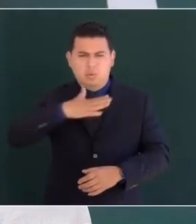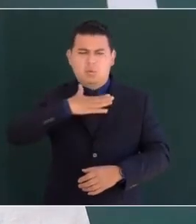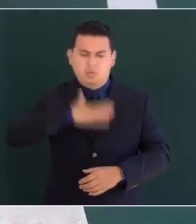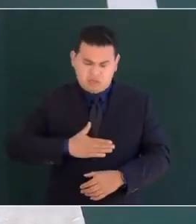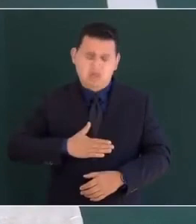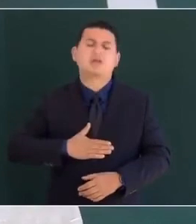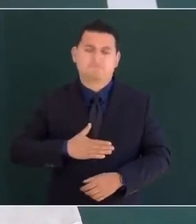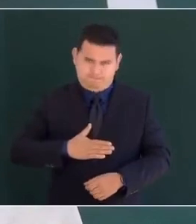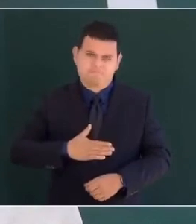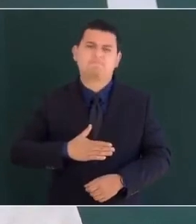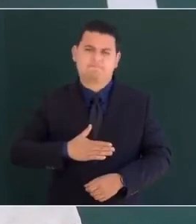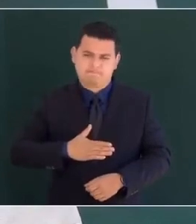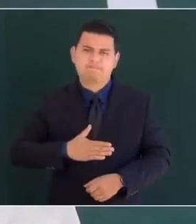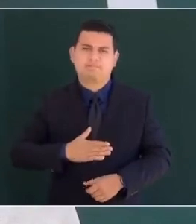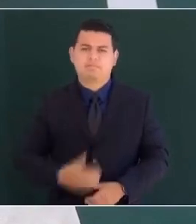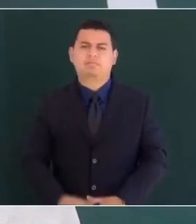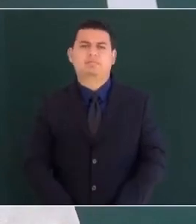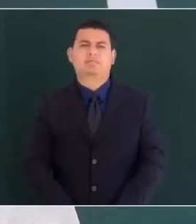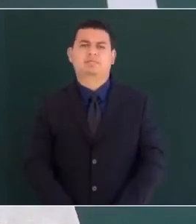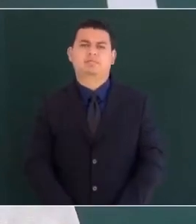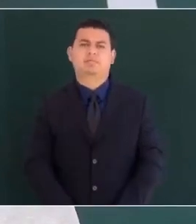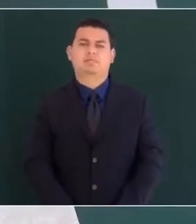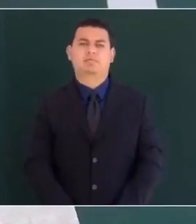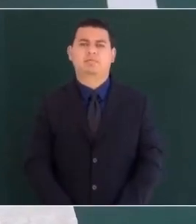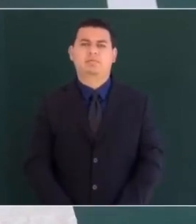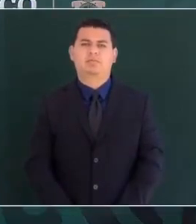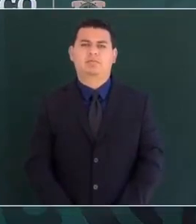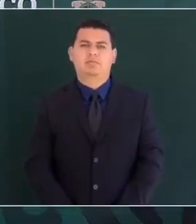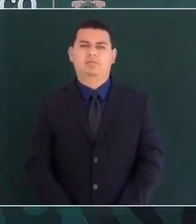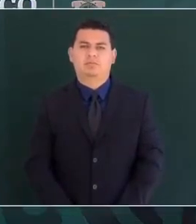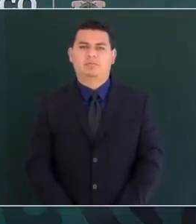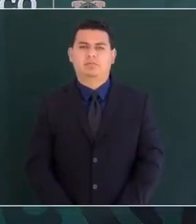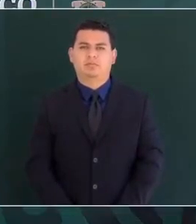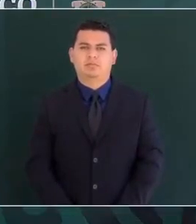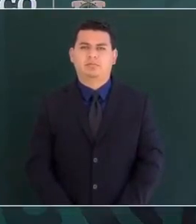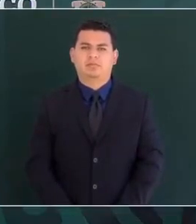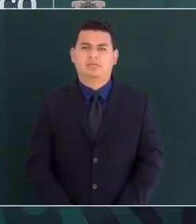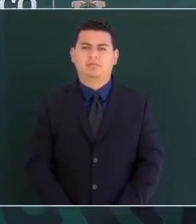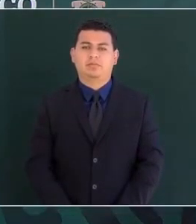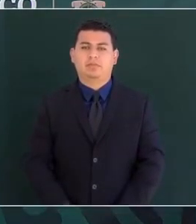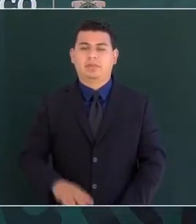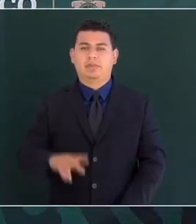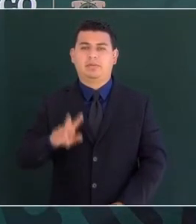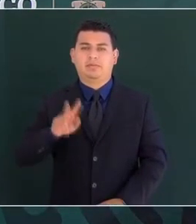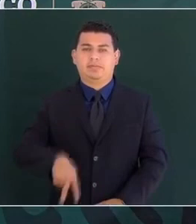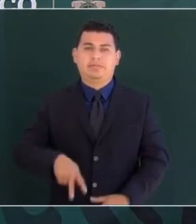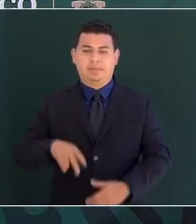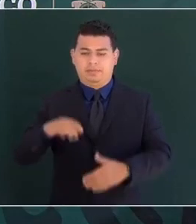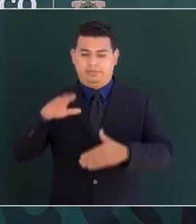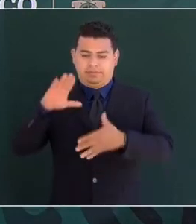La gente de Congerencia americana también han sufrido